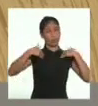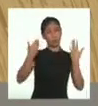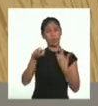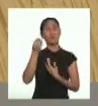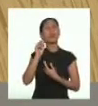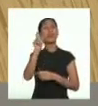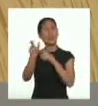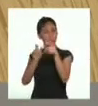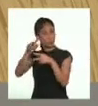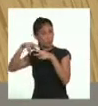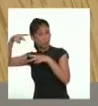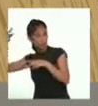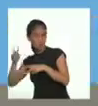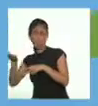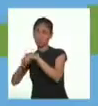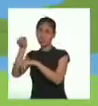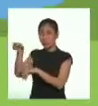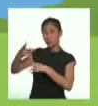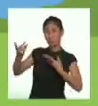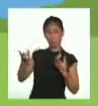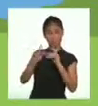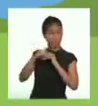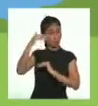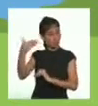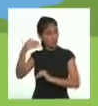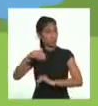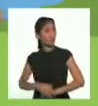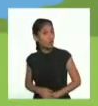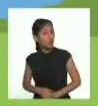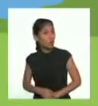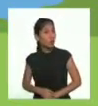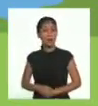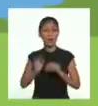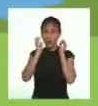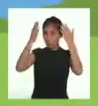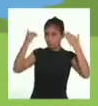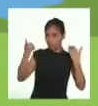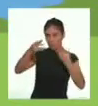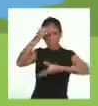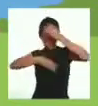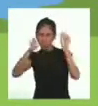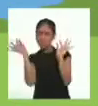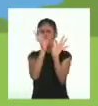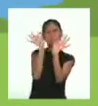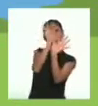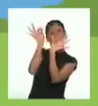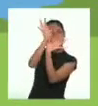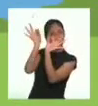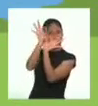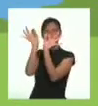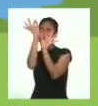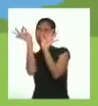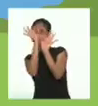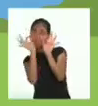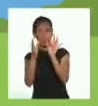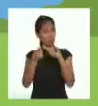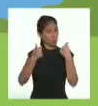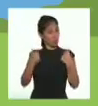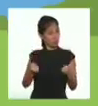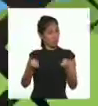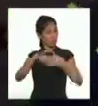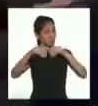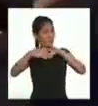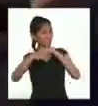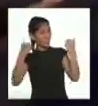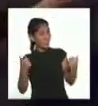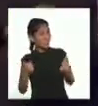culpa de sus paisanos. Pero desde ese día, las mujeres aprendieron a tejer el hilar. ¡Qué